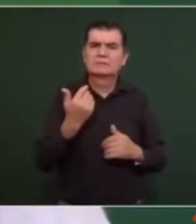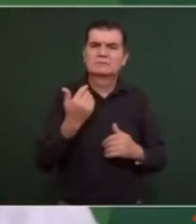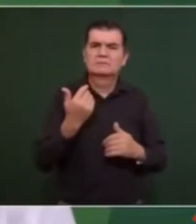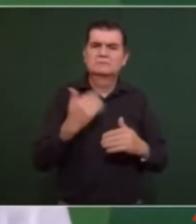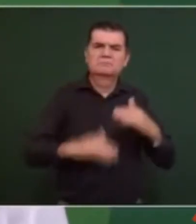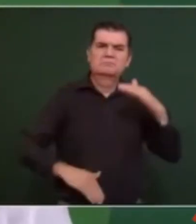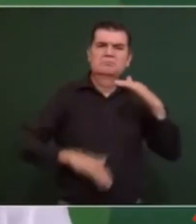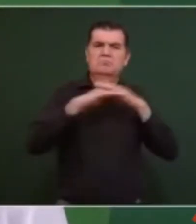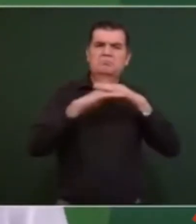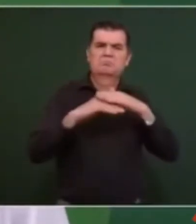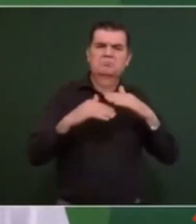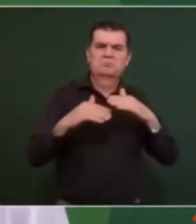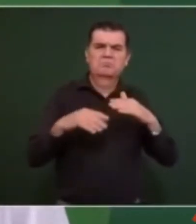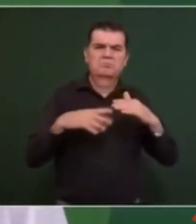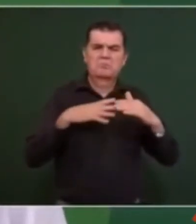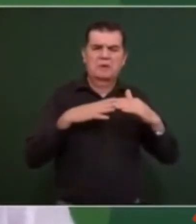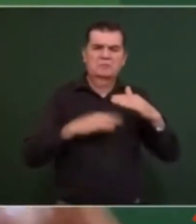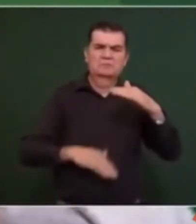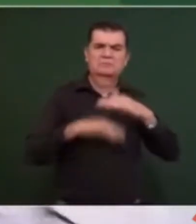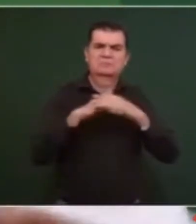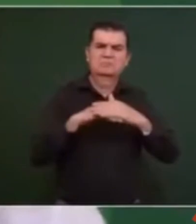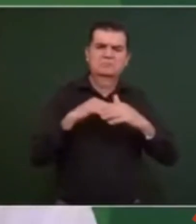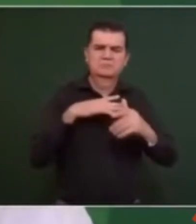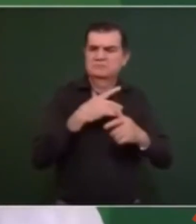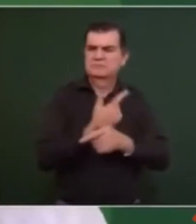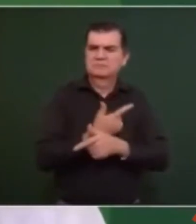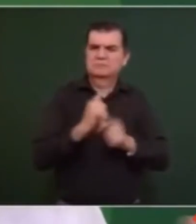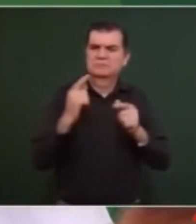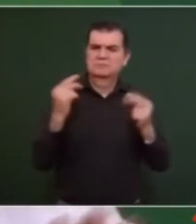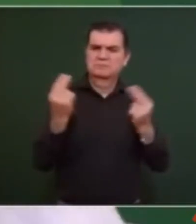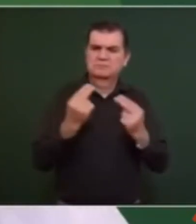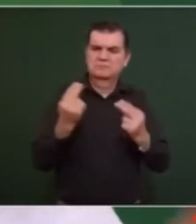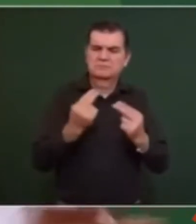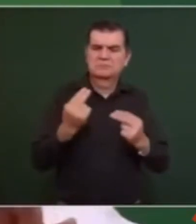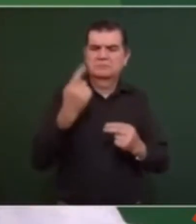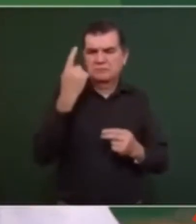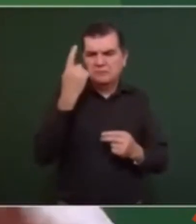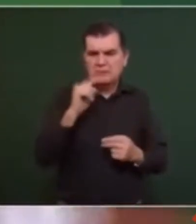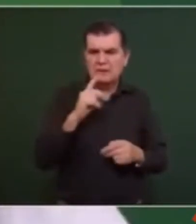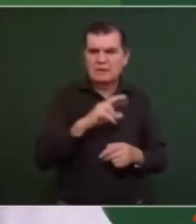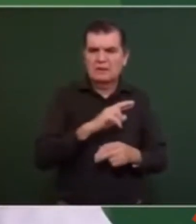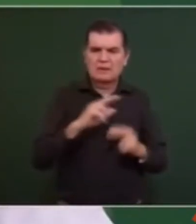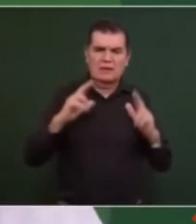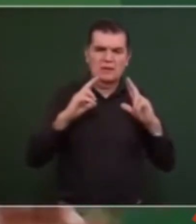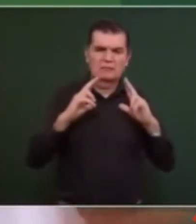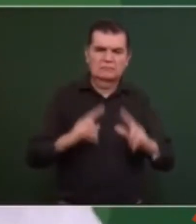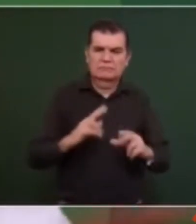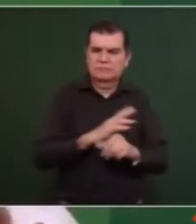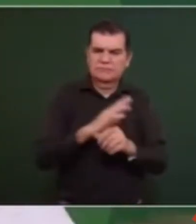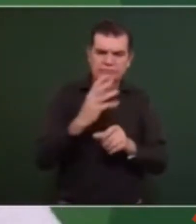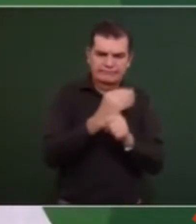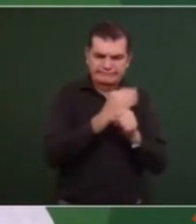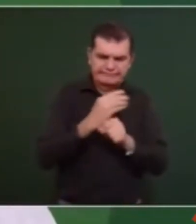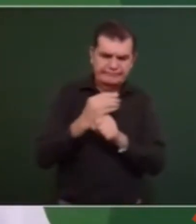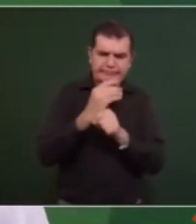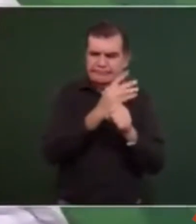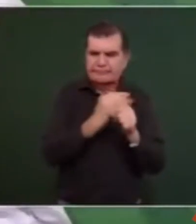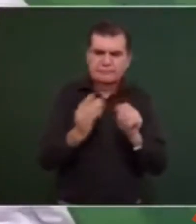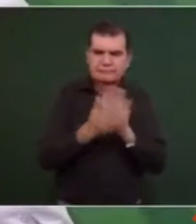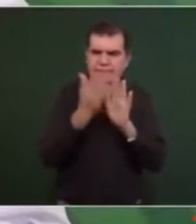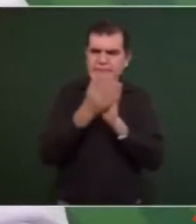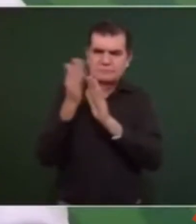financiero lo que se requiera para rehabilitar Acapulco y mejorar